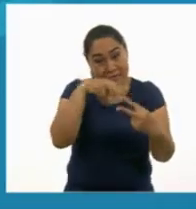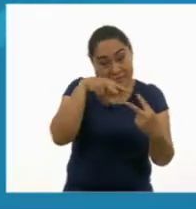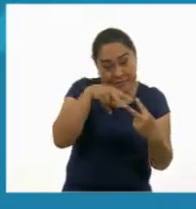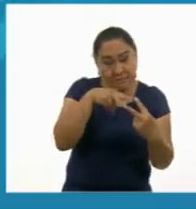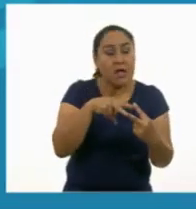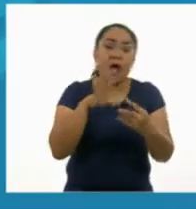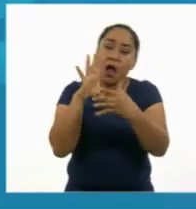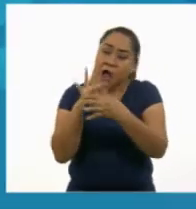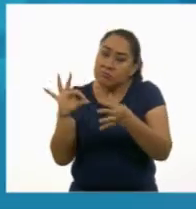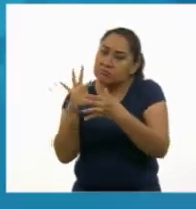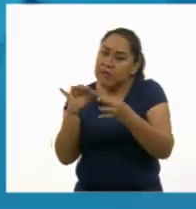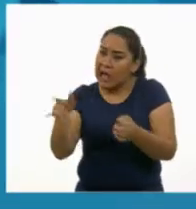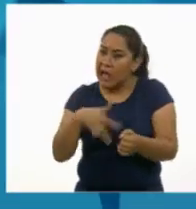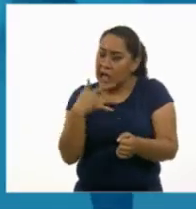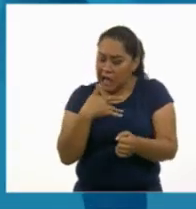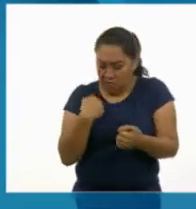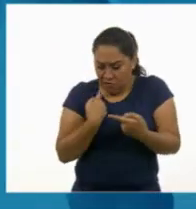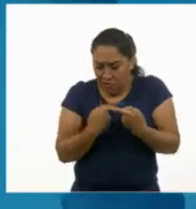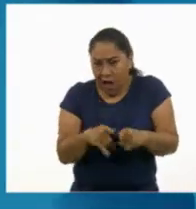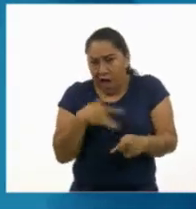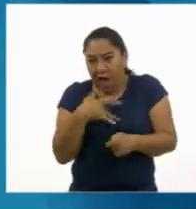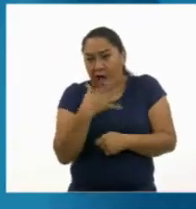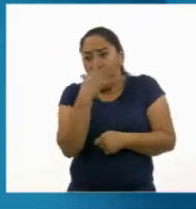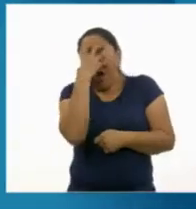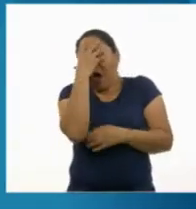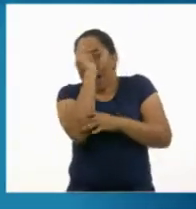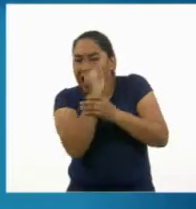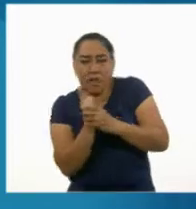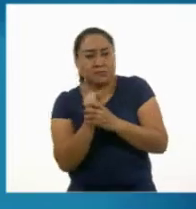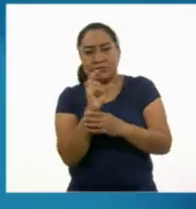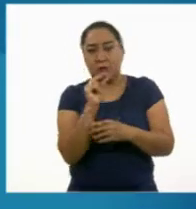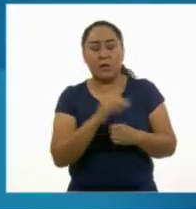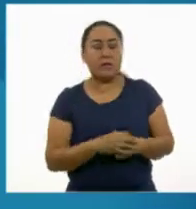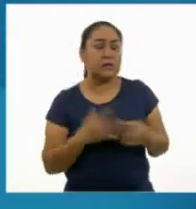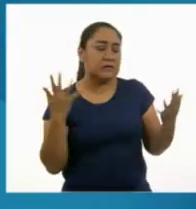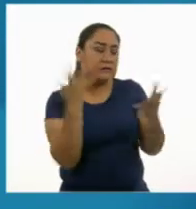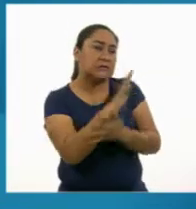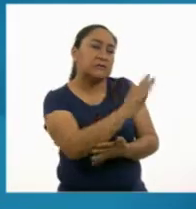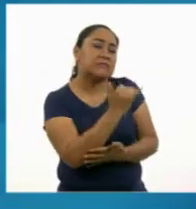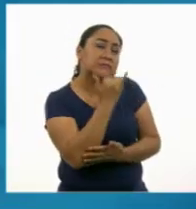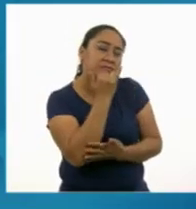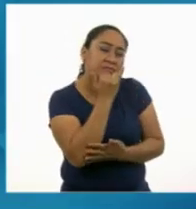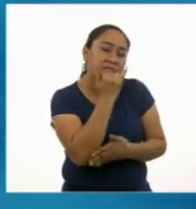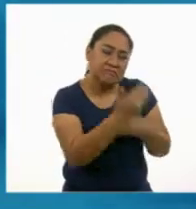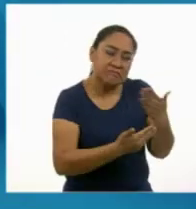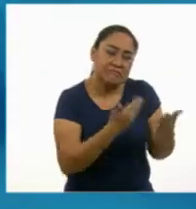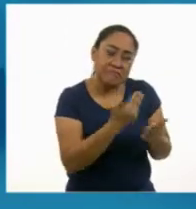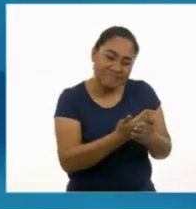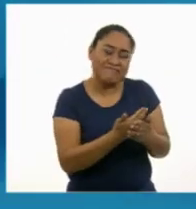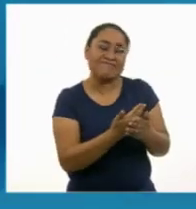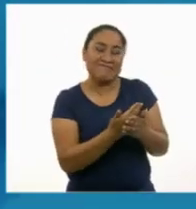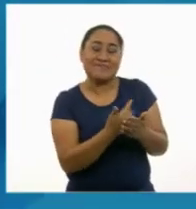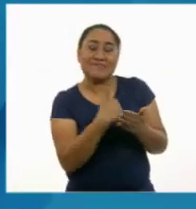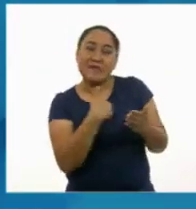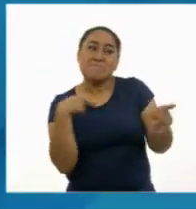a no avergonzarse de sus diferencias. No, queríamos pedirte perdón. Parece que te pasamos a llevar y nunca fue esa nuestra intención. ¿Quieres